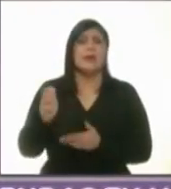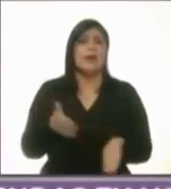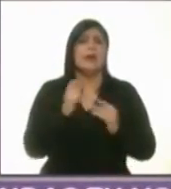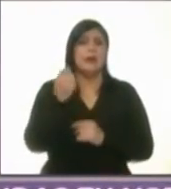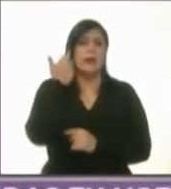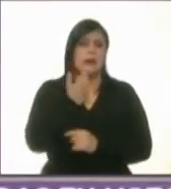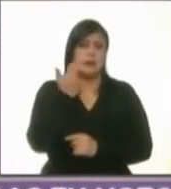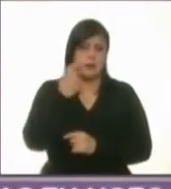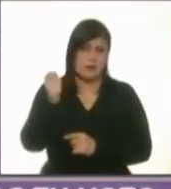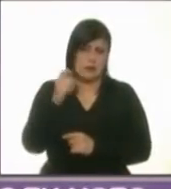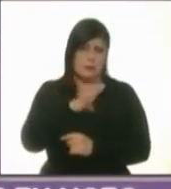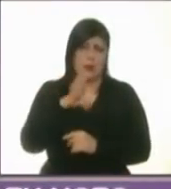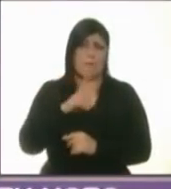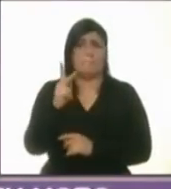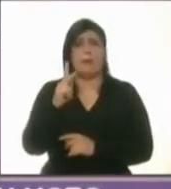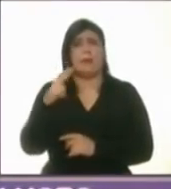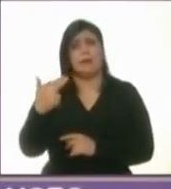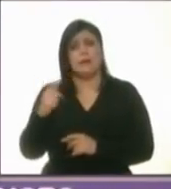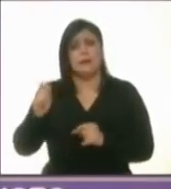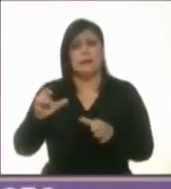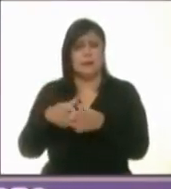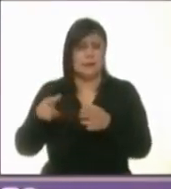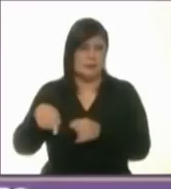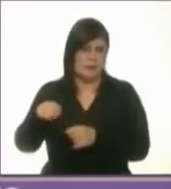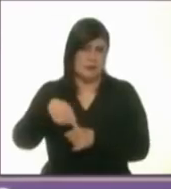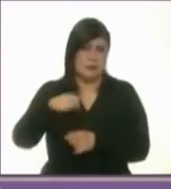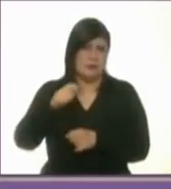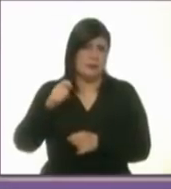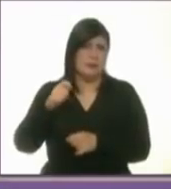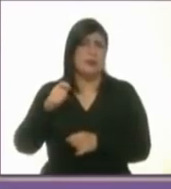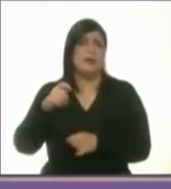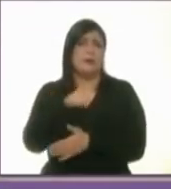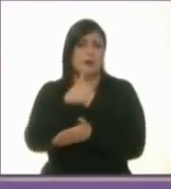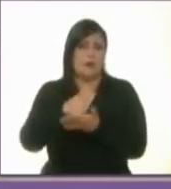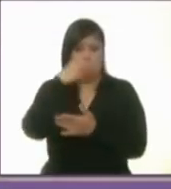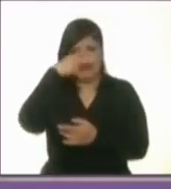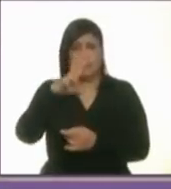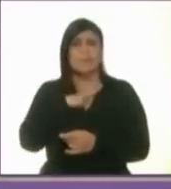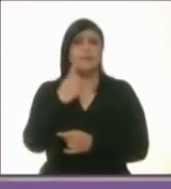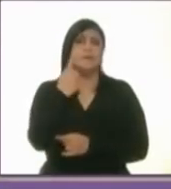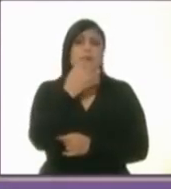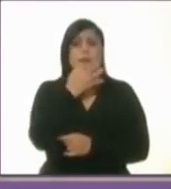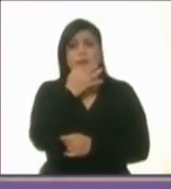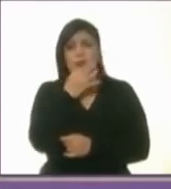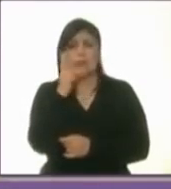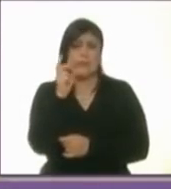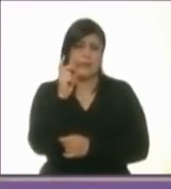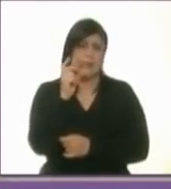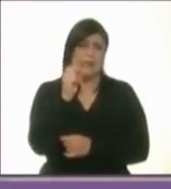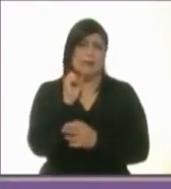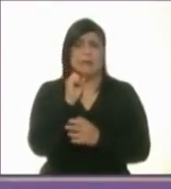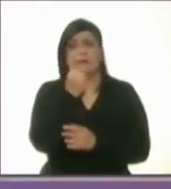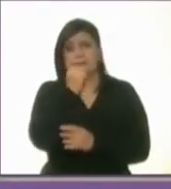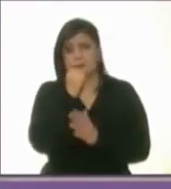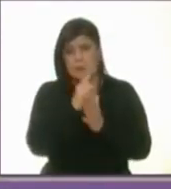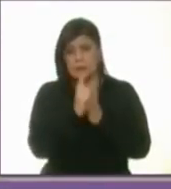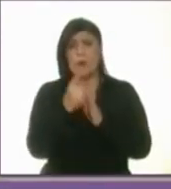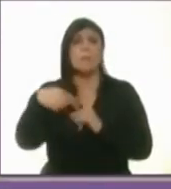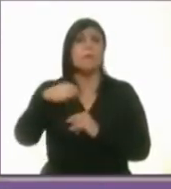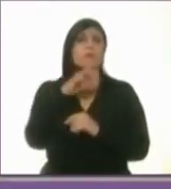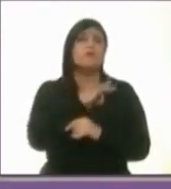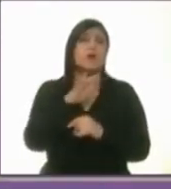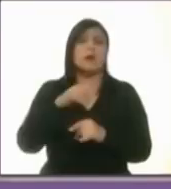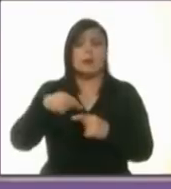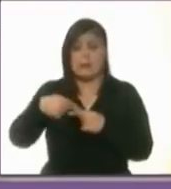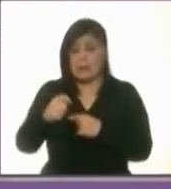humanista de la ciudad de México tiene un minuto con 30 segundos para decirle al capitalino cómo van a